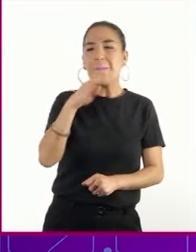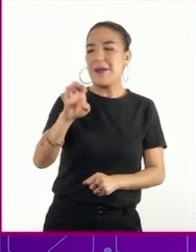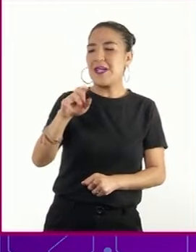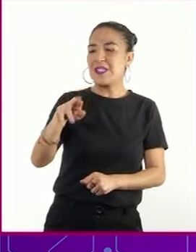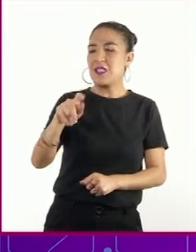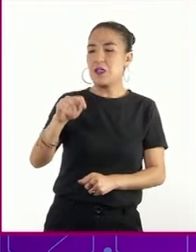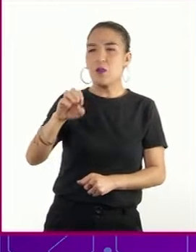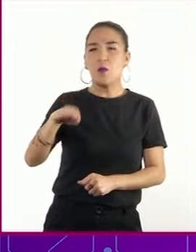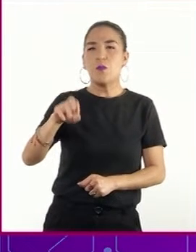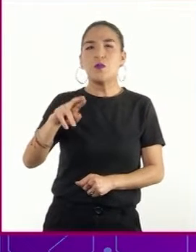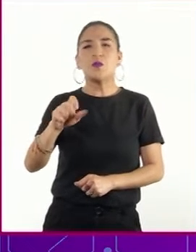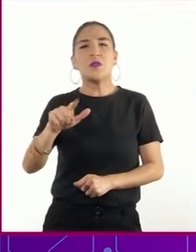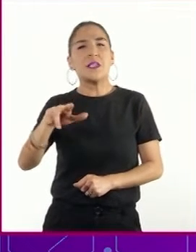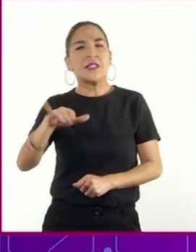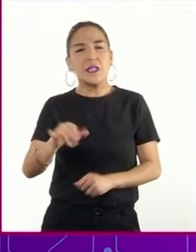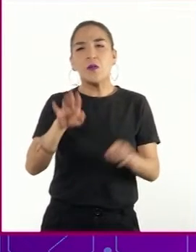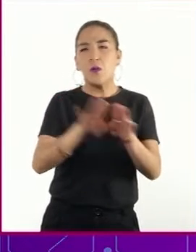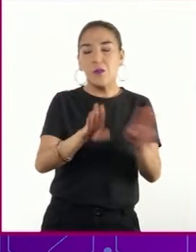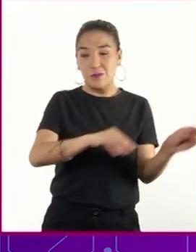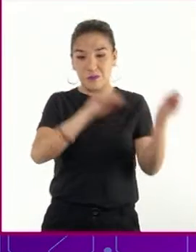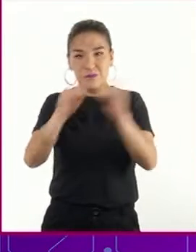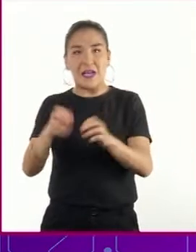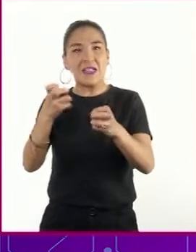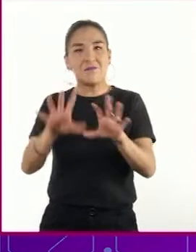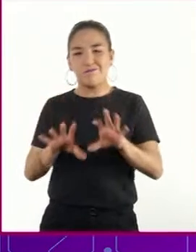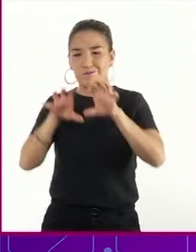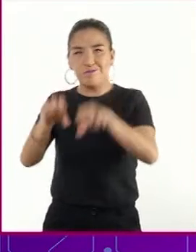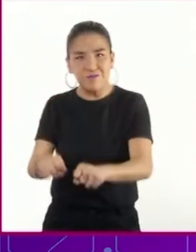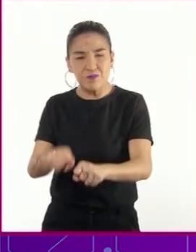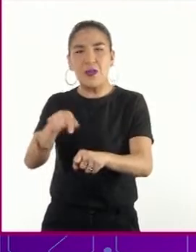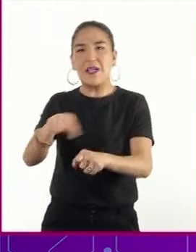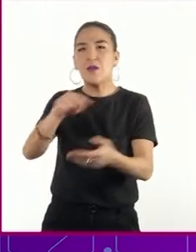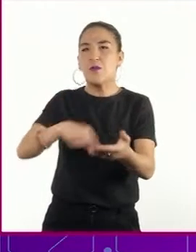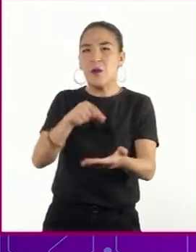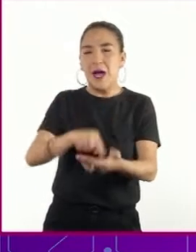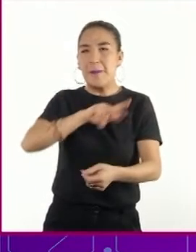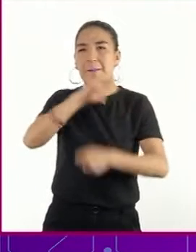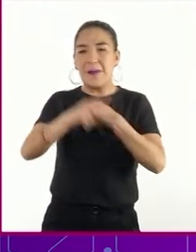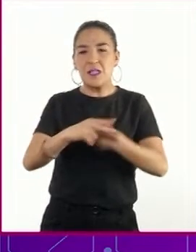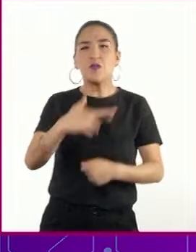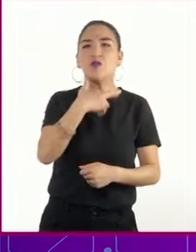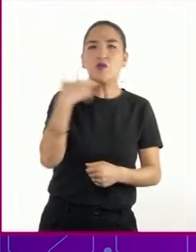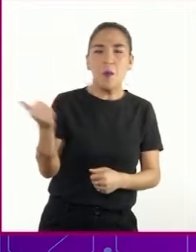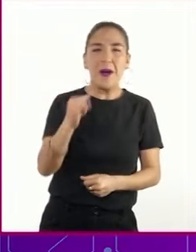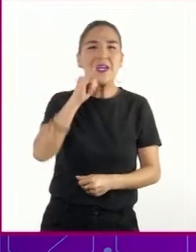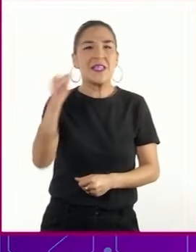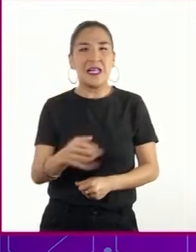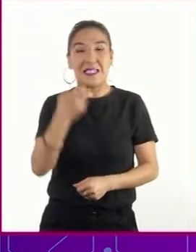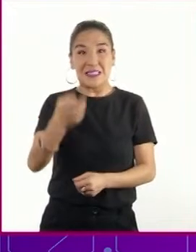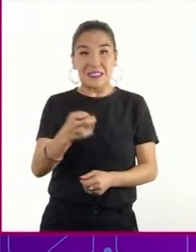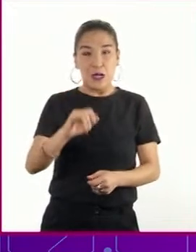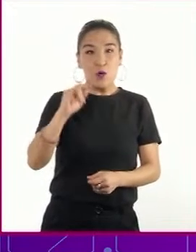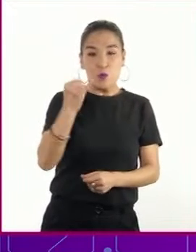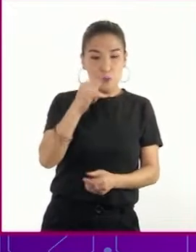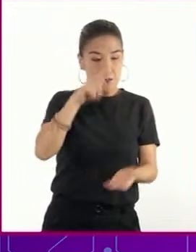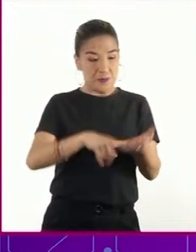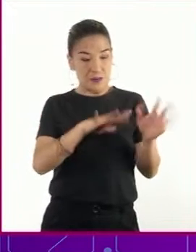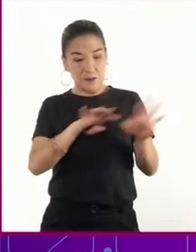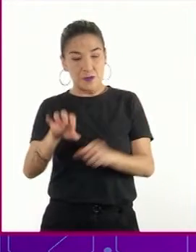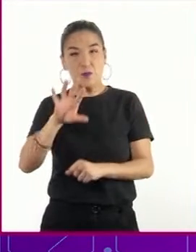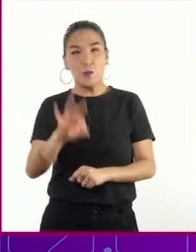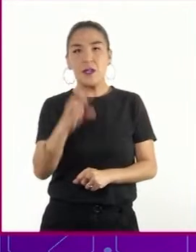alemanes tomaron el control de Roma y el norte de Italia. Casi un año después, en julio de 1944,